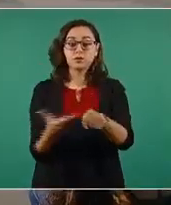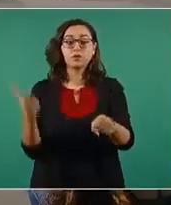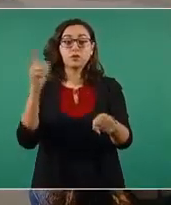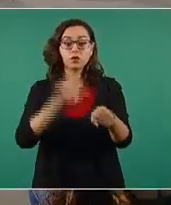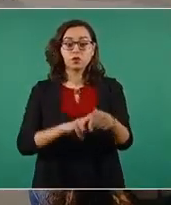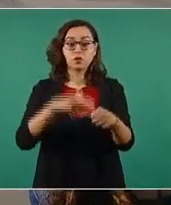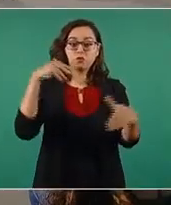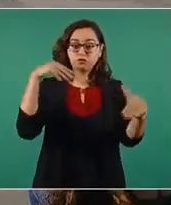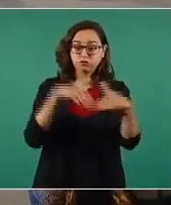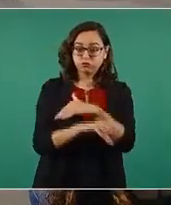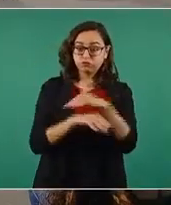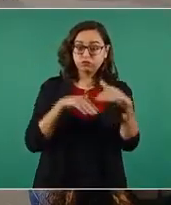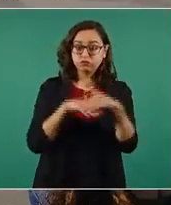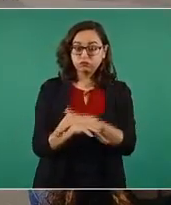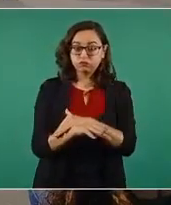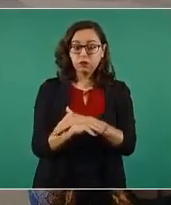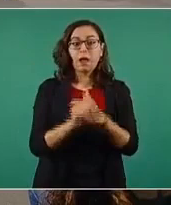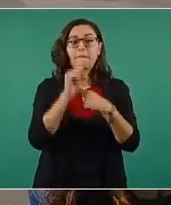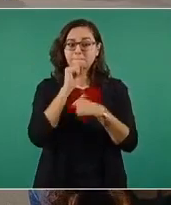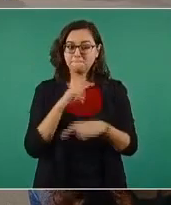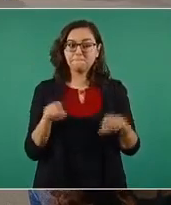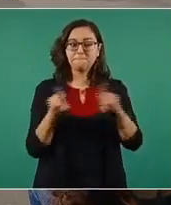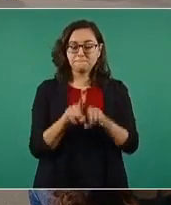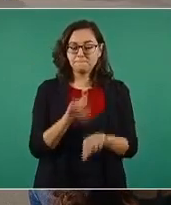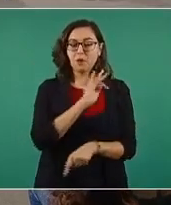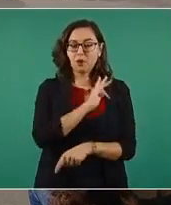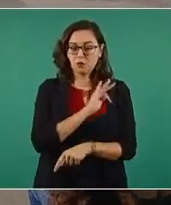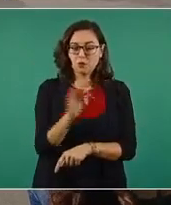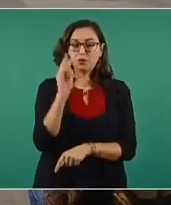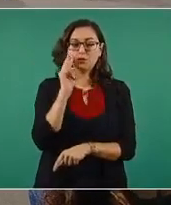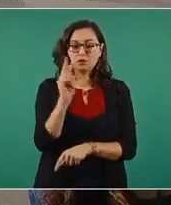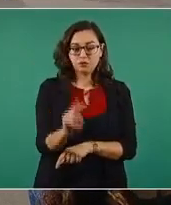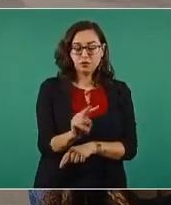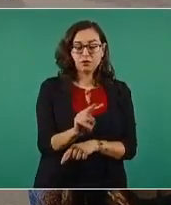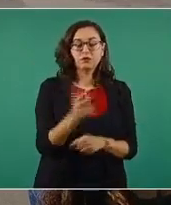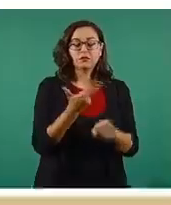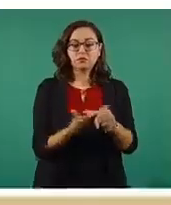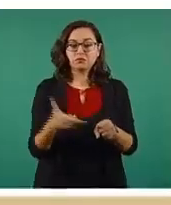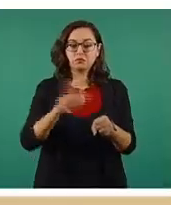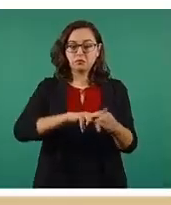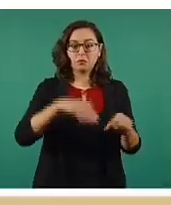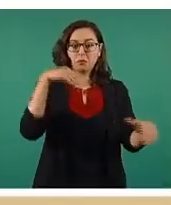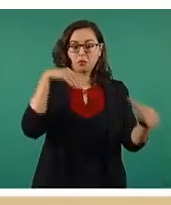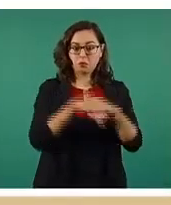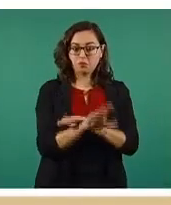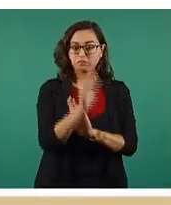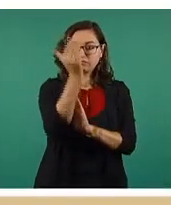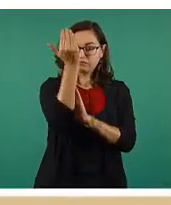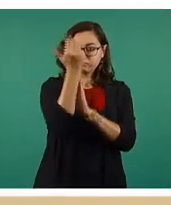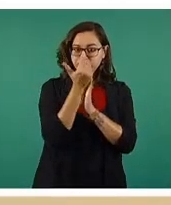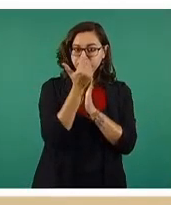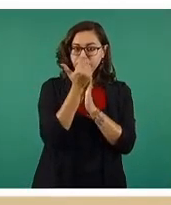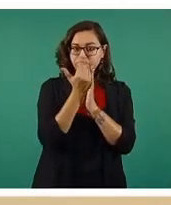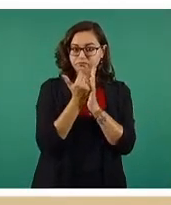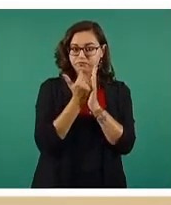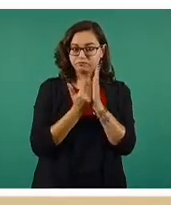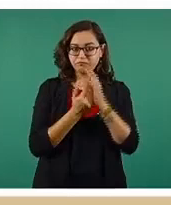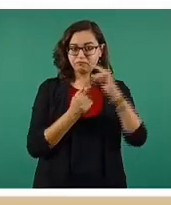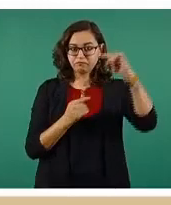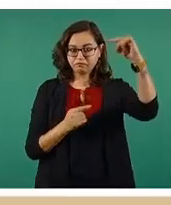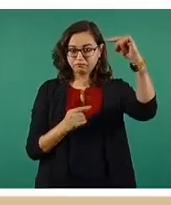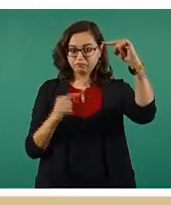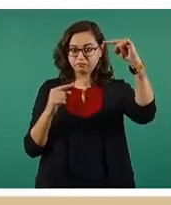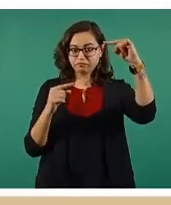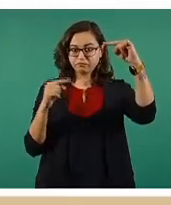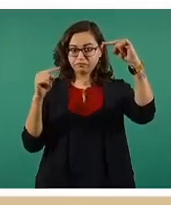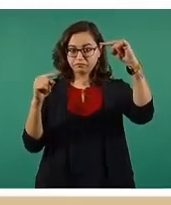ya la curva epidémica de ocupación hospitalaria está más allá del punto máximo de la